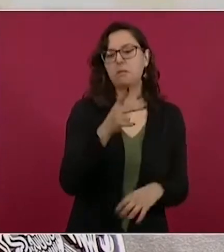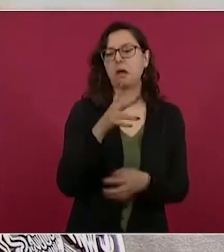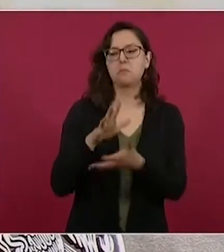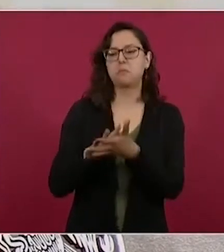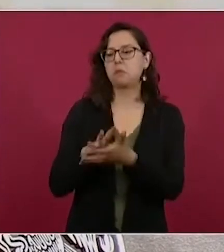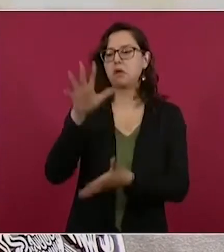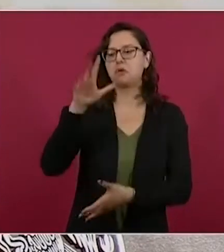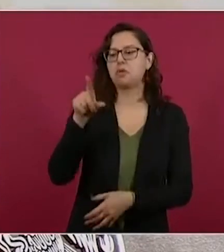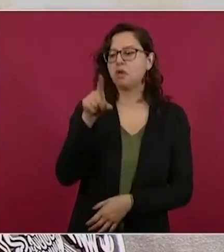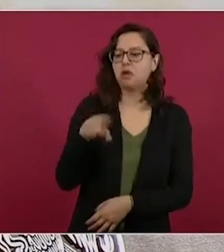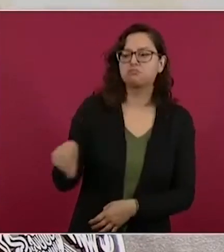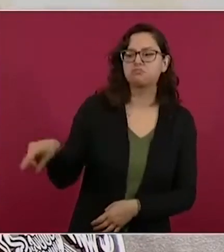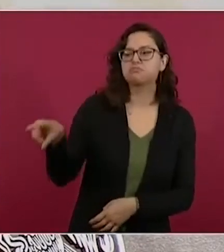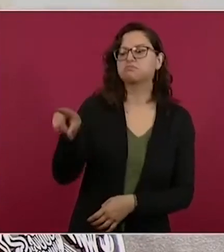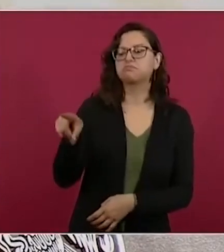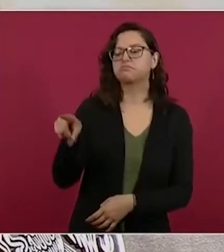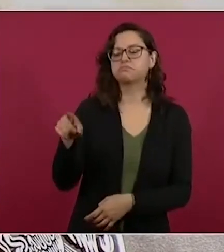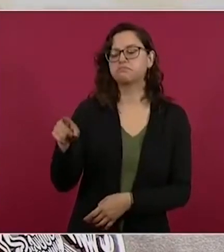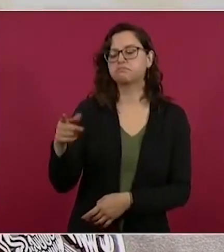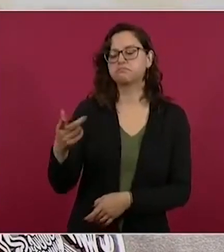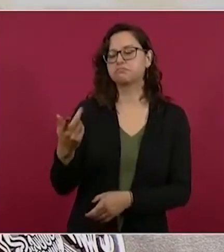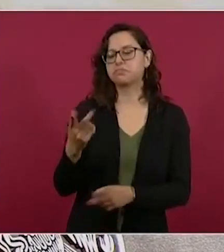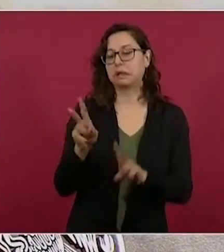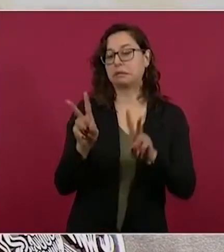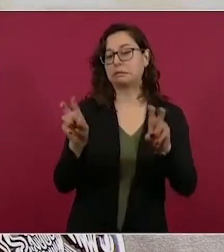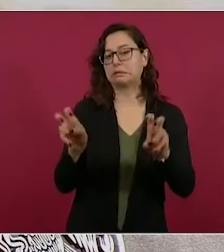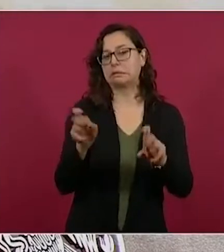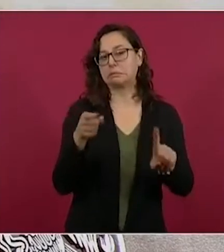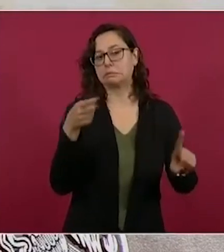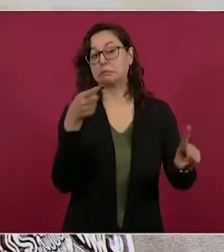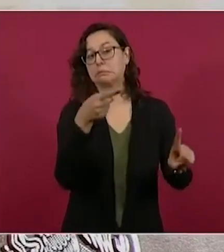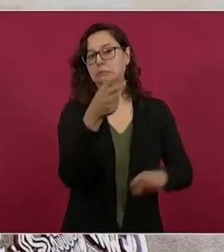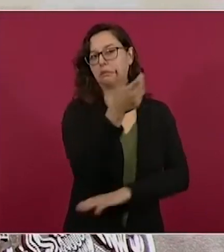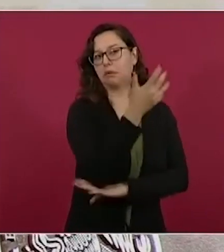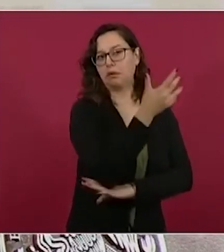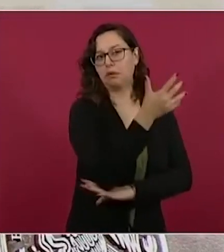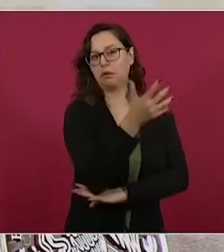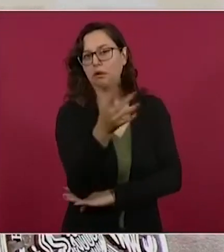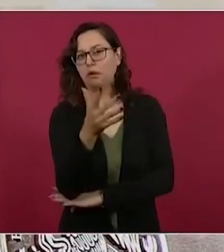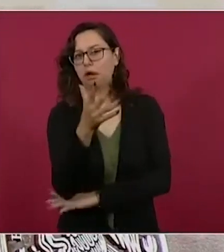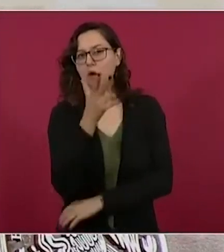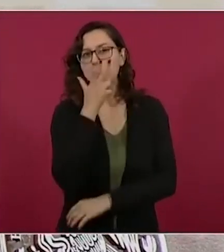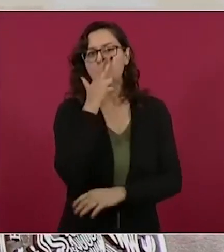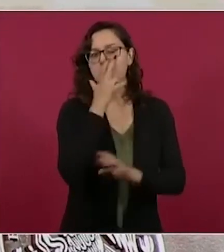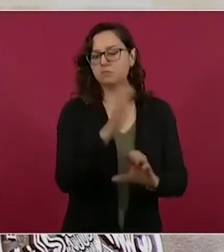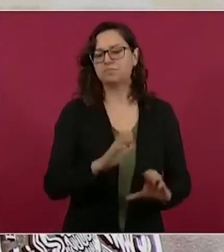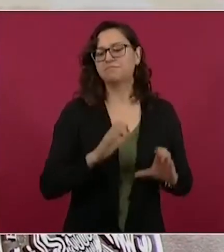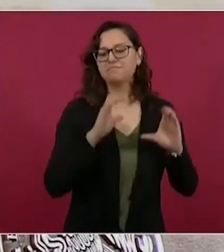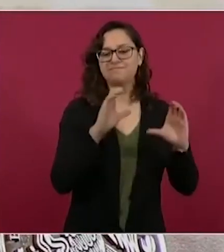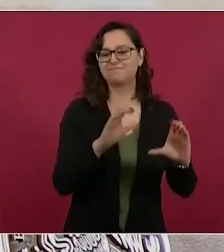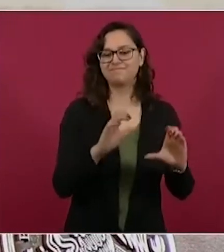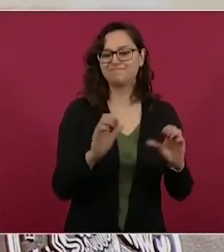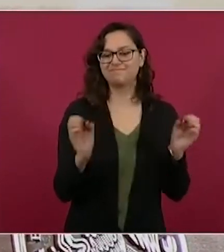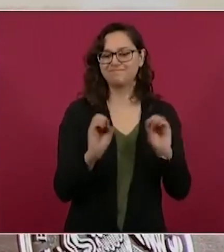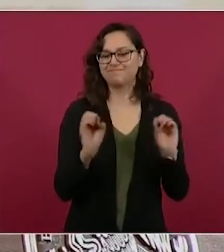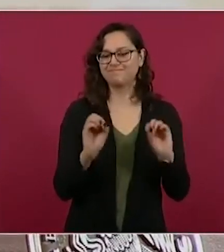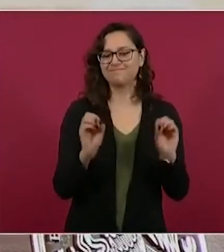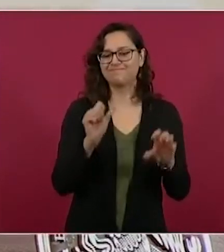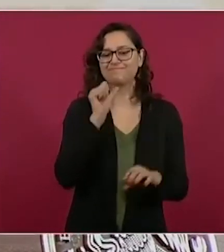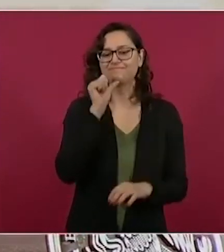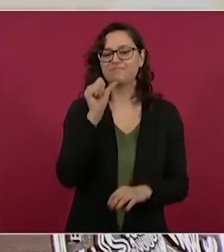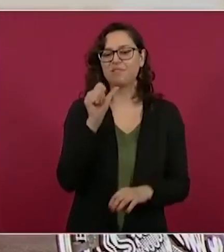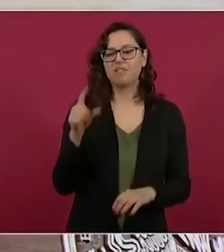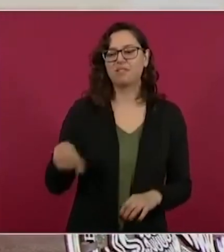gente sin convicciones, sin escrúpulos